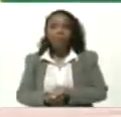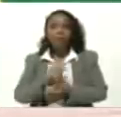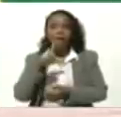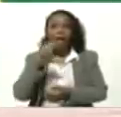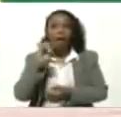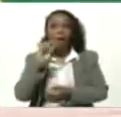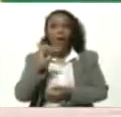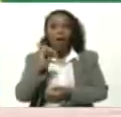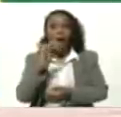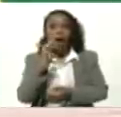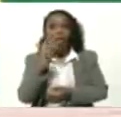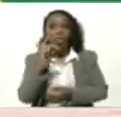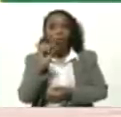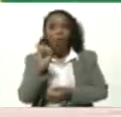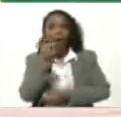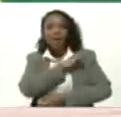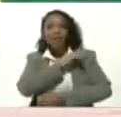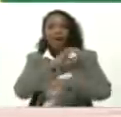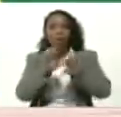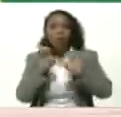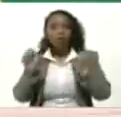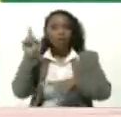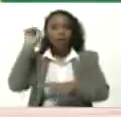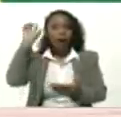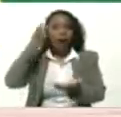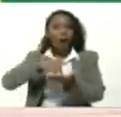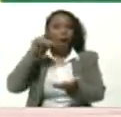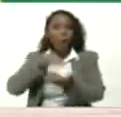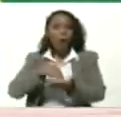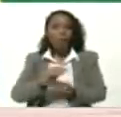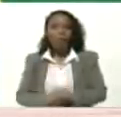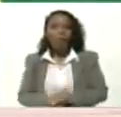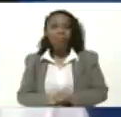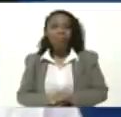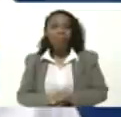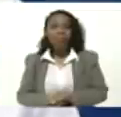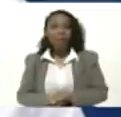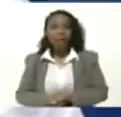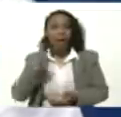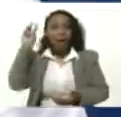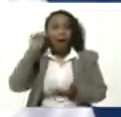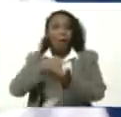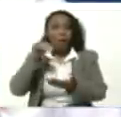Alvarado Jefe de la zona Educativa De Aragua Leonardo Leonardo